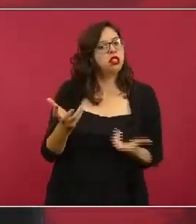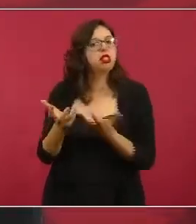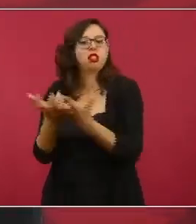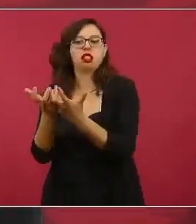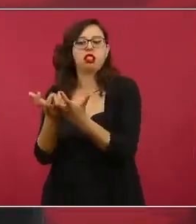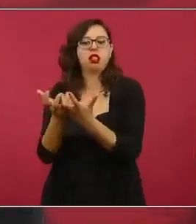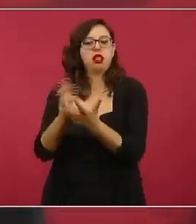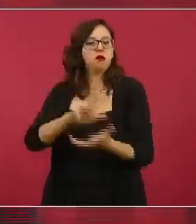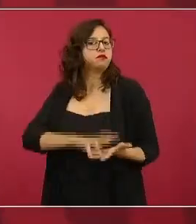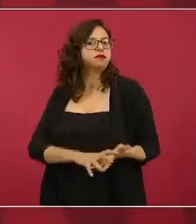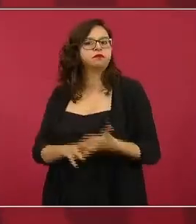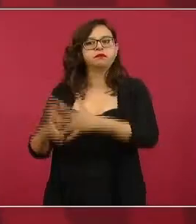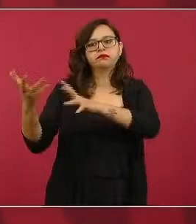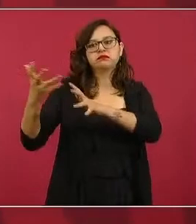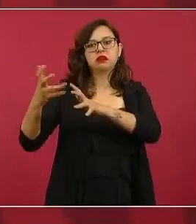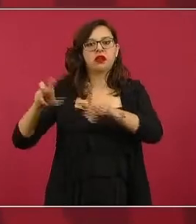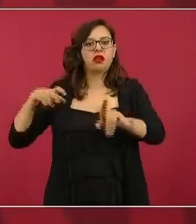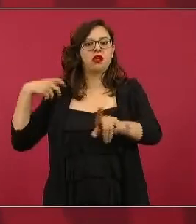detrás